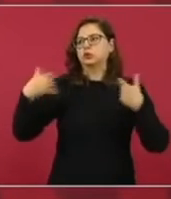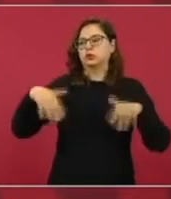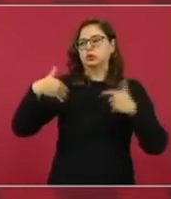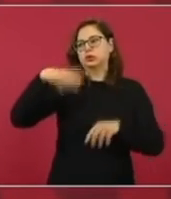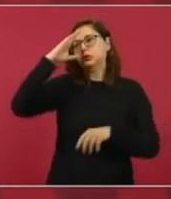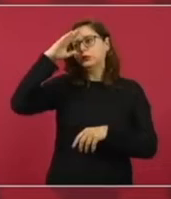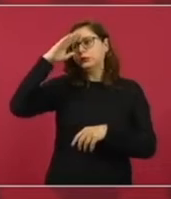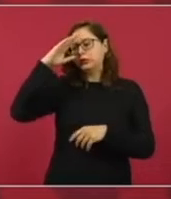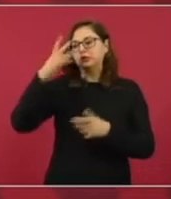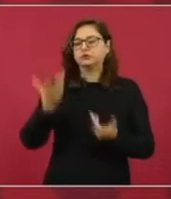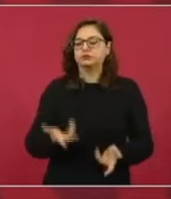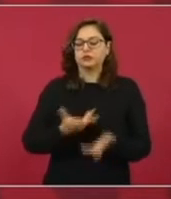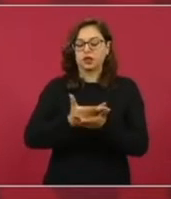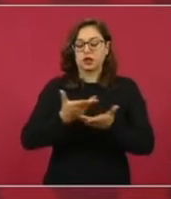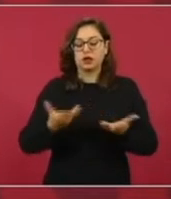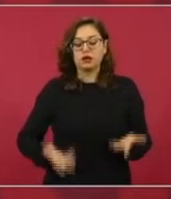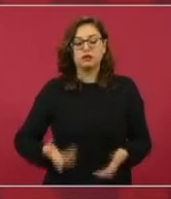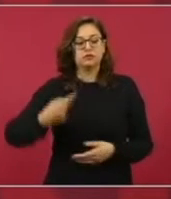nosotros